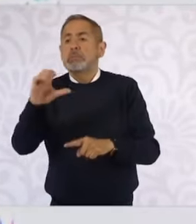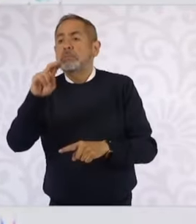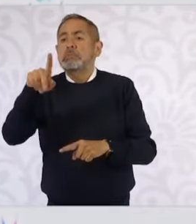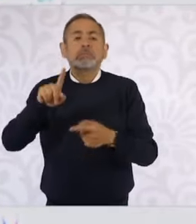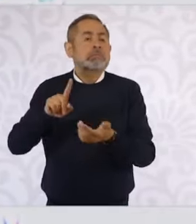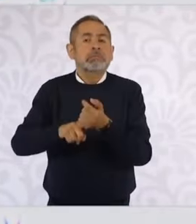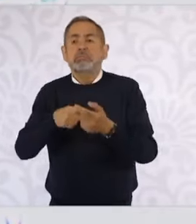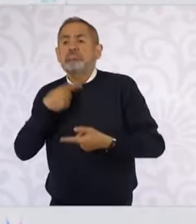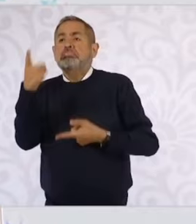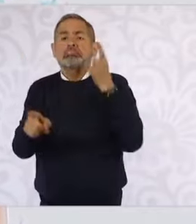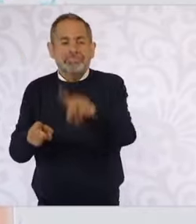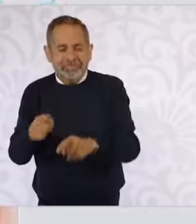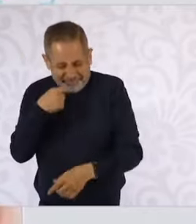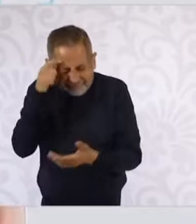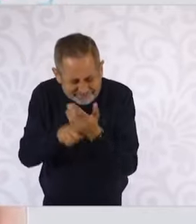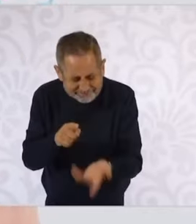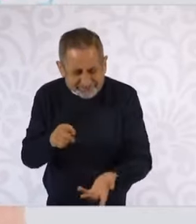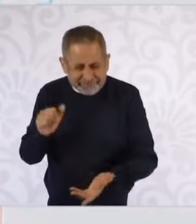CNDH?